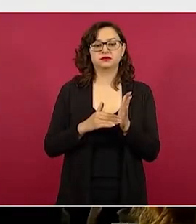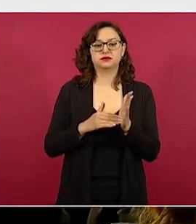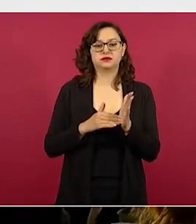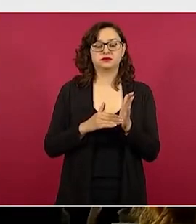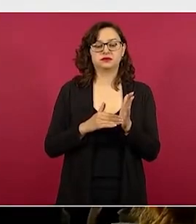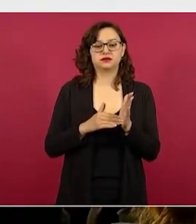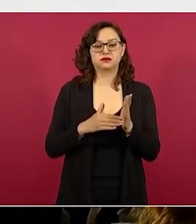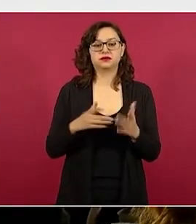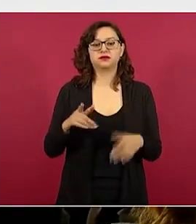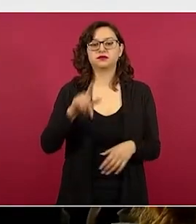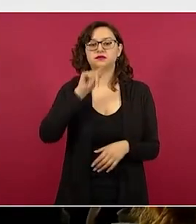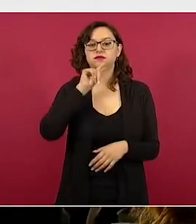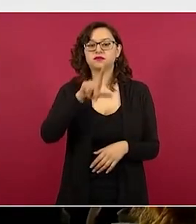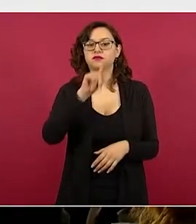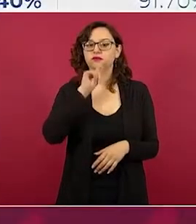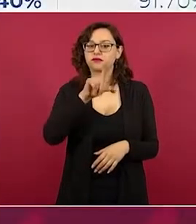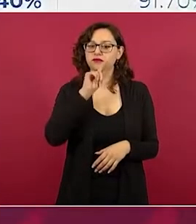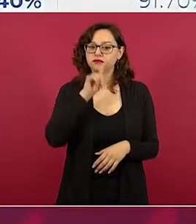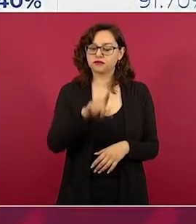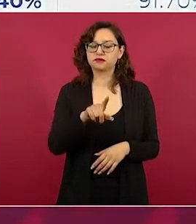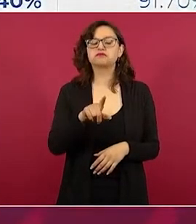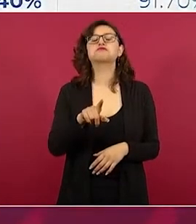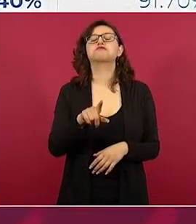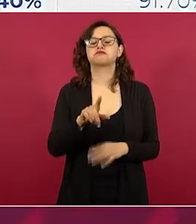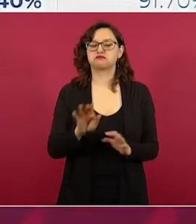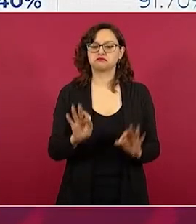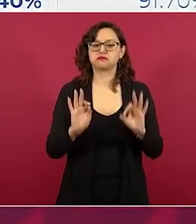Y Jalisco muy bien también,